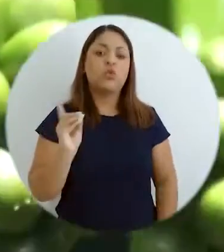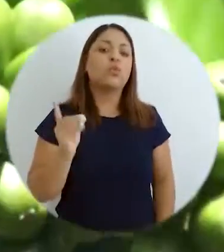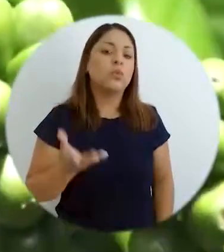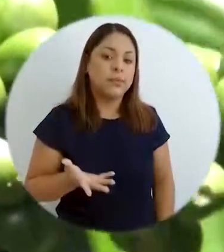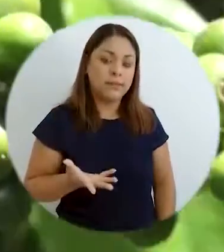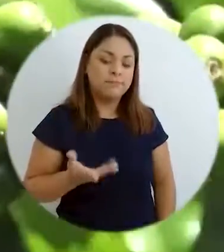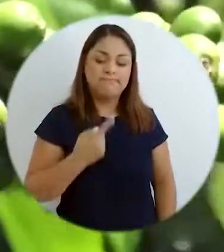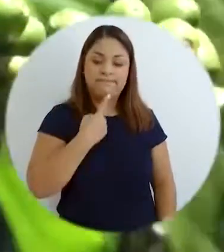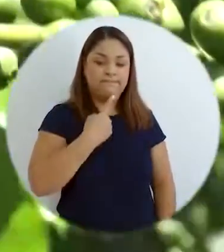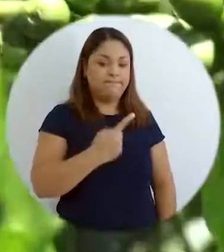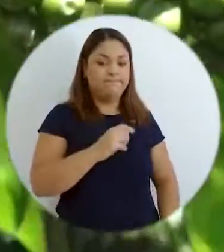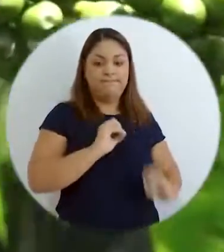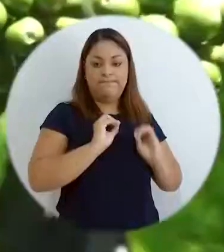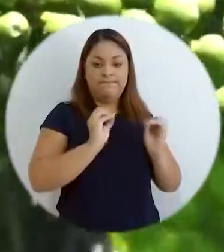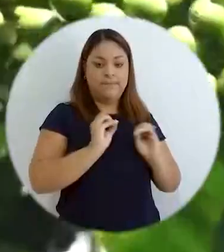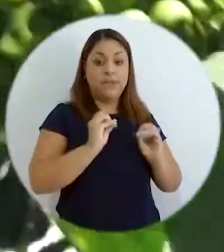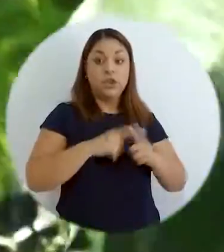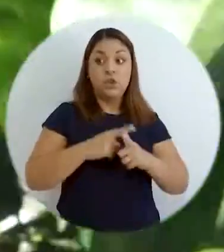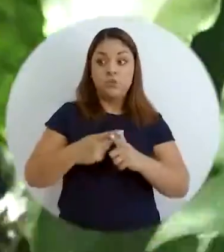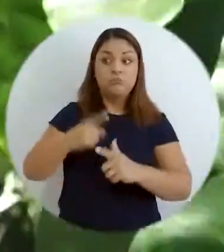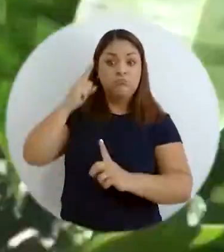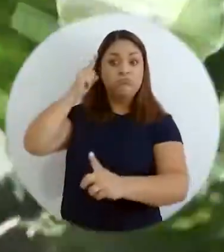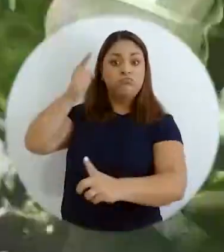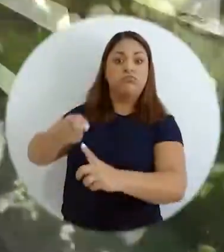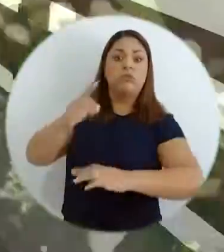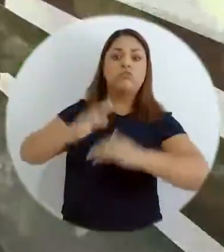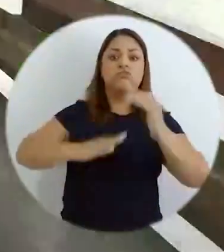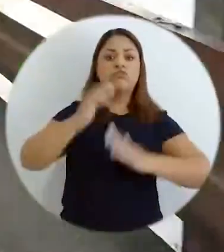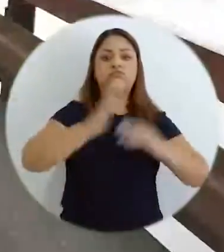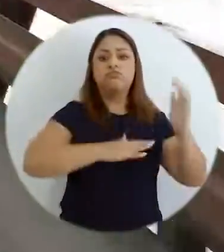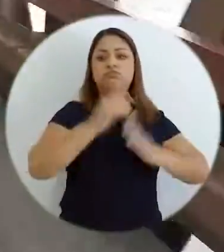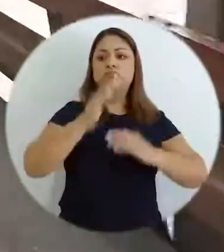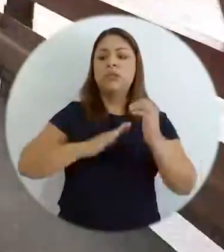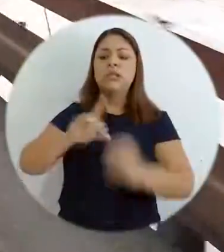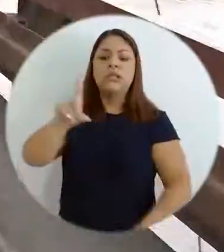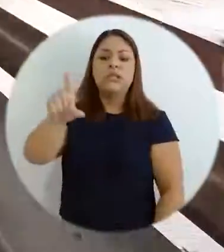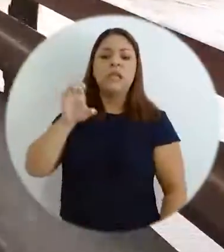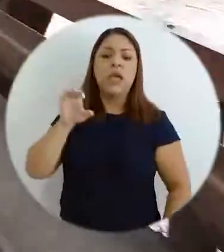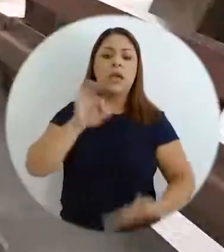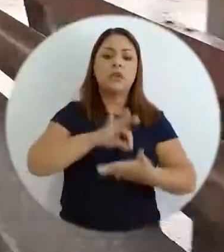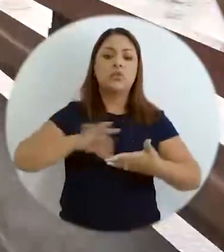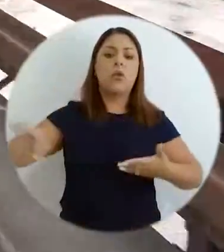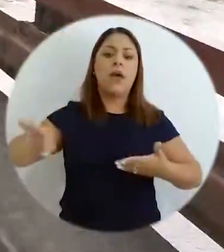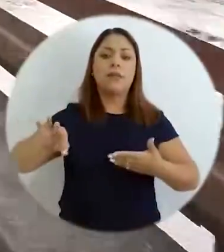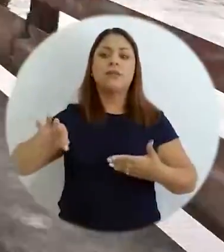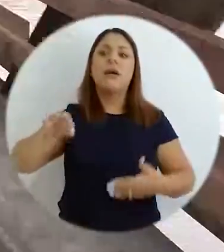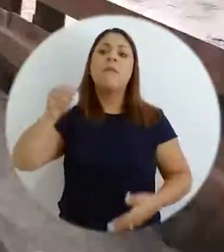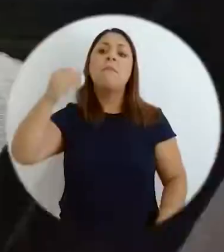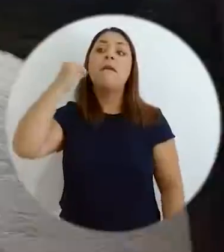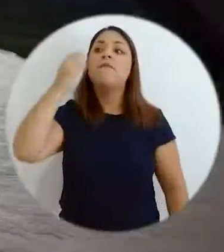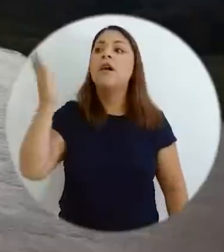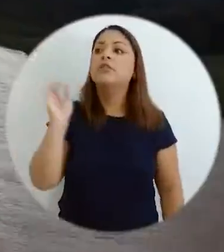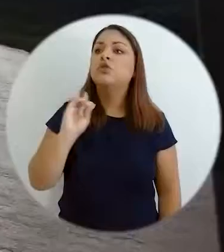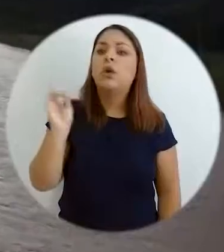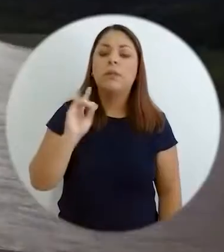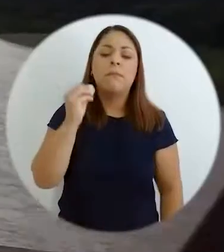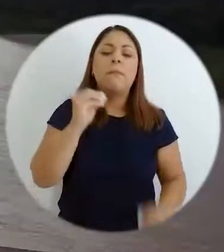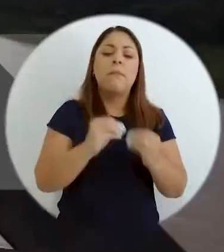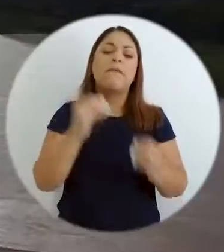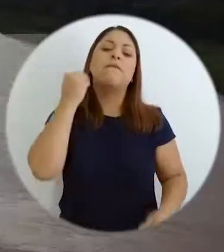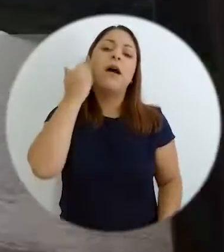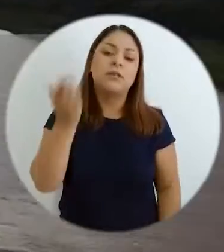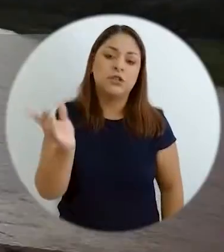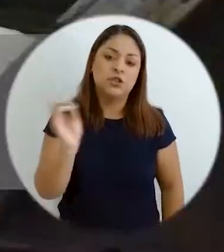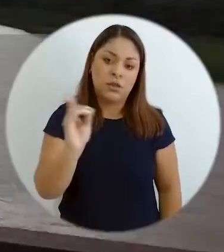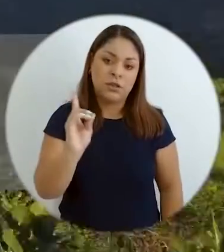decía a dónde. Entonces, la tentación de las instituciones era construir esas 100 escuelas donde sea más fácil cumplir la meta. ¿Y dónde